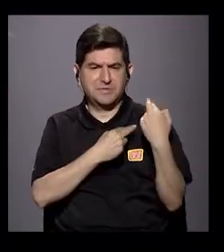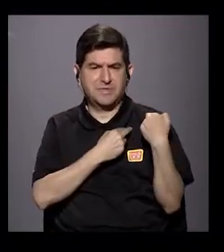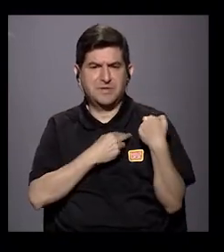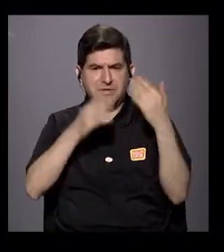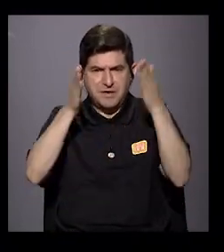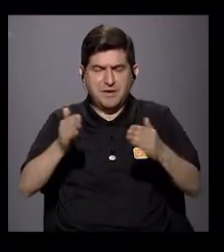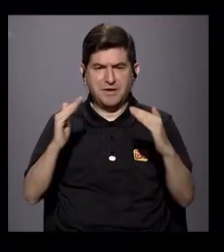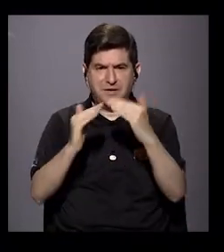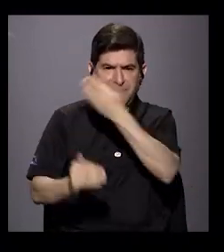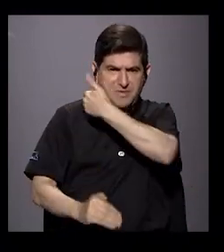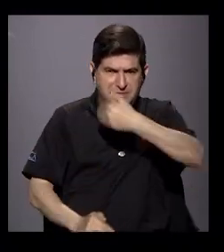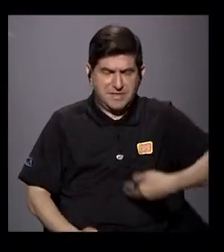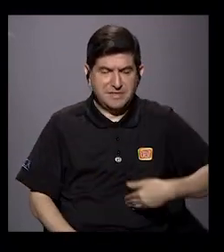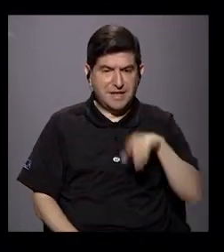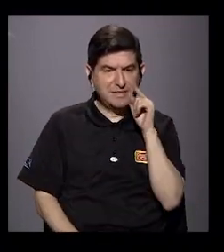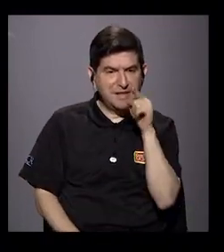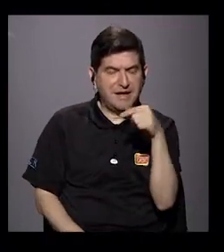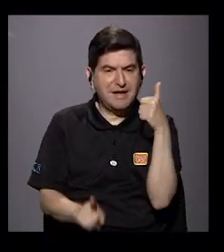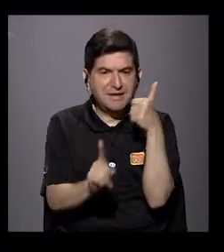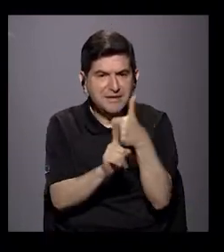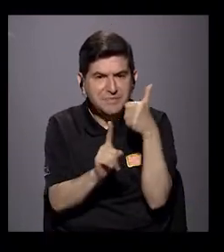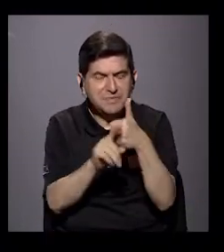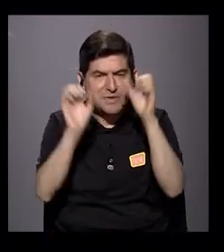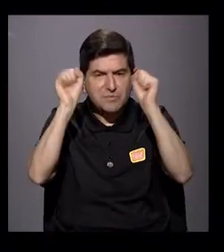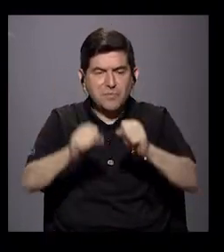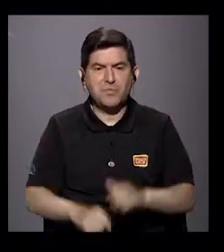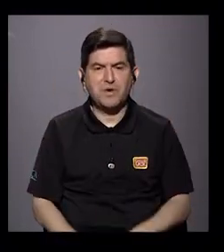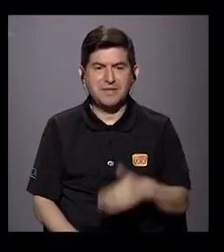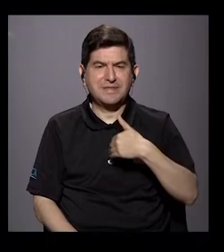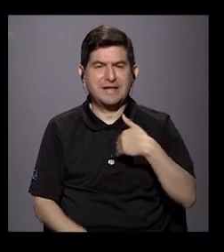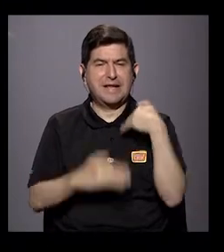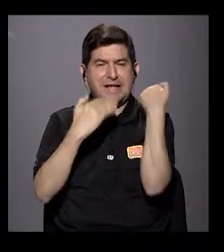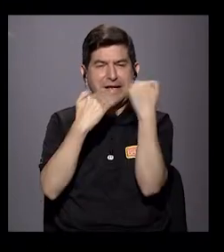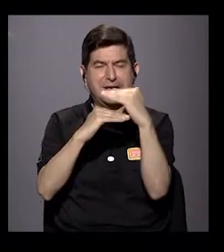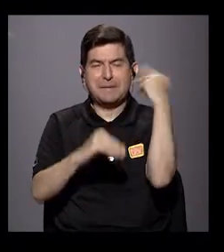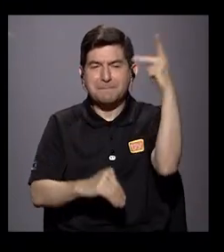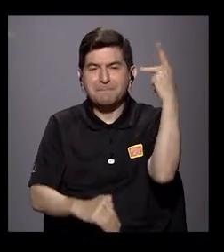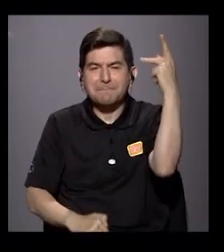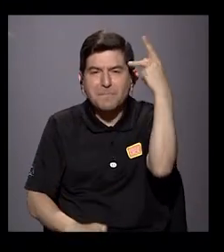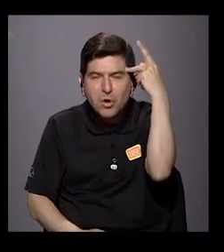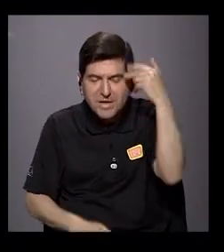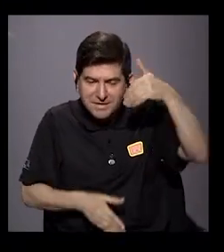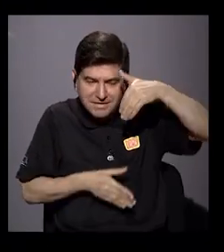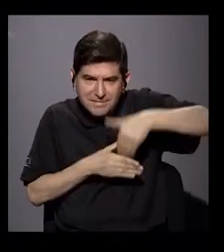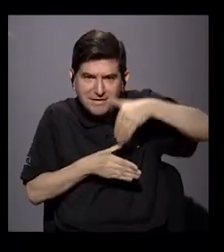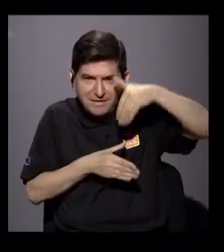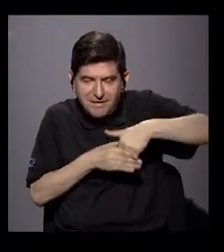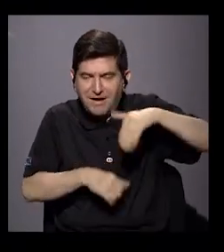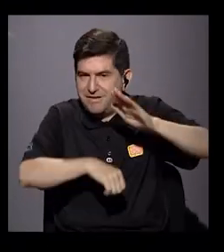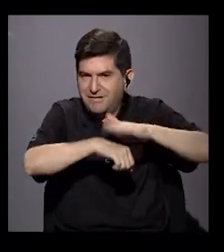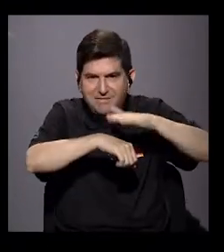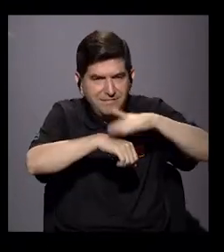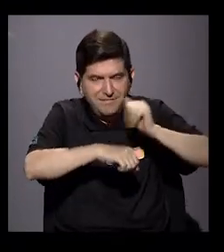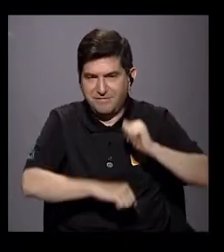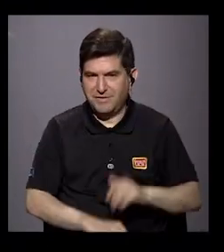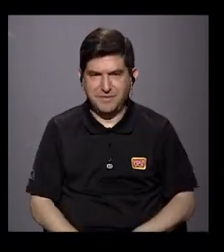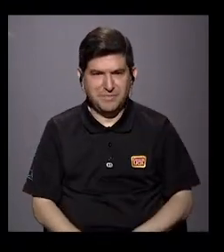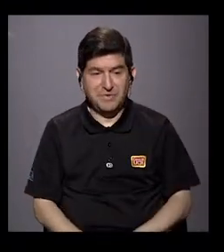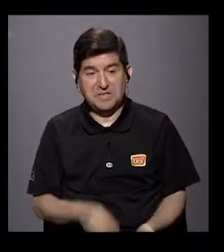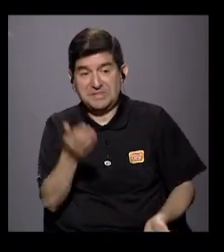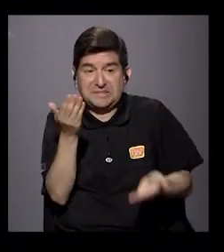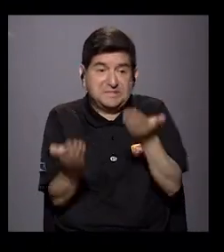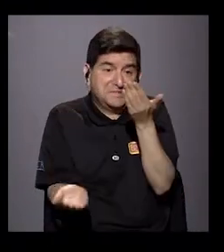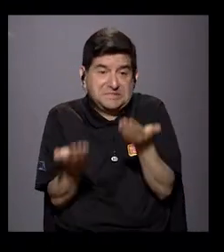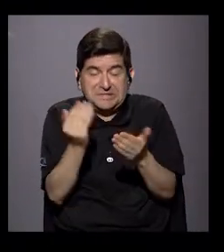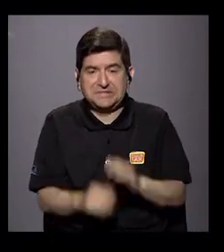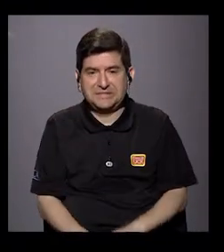algún modo, estando en Casa Presidencial, pueda tener una camisa de fuerza que es la política interna que no le permite de repente